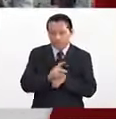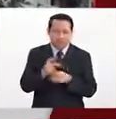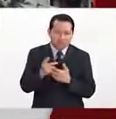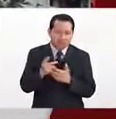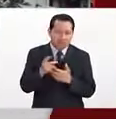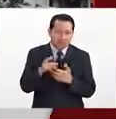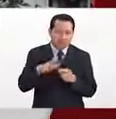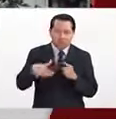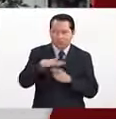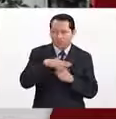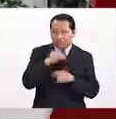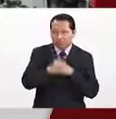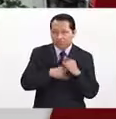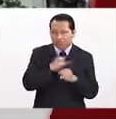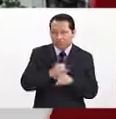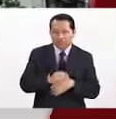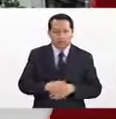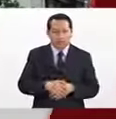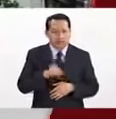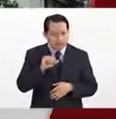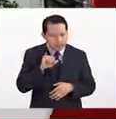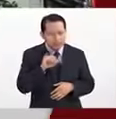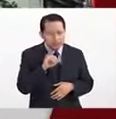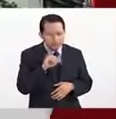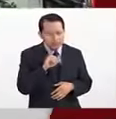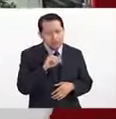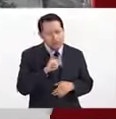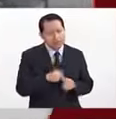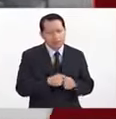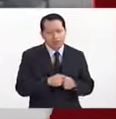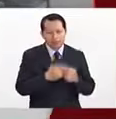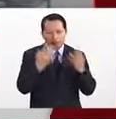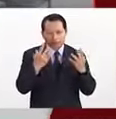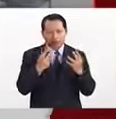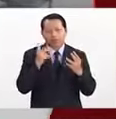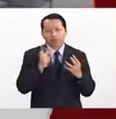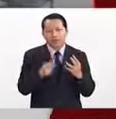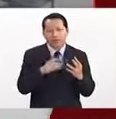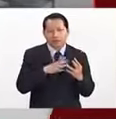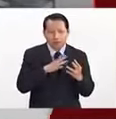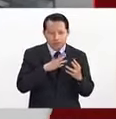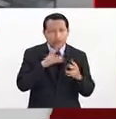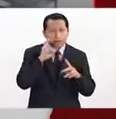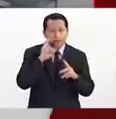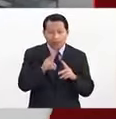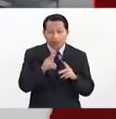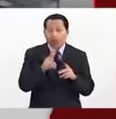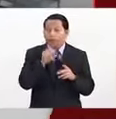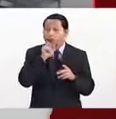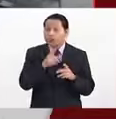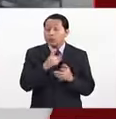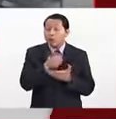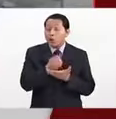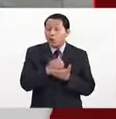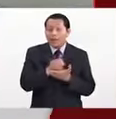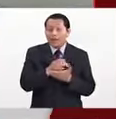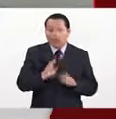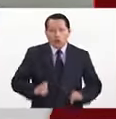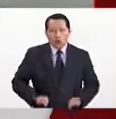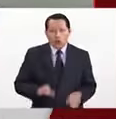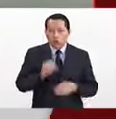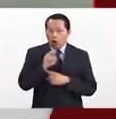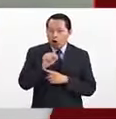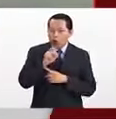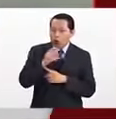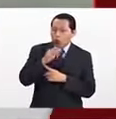en los entornos internacionales, ¿no? Así es, sí, claro que esta perspectiva de la economía conductual también sirve para la toma de